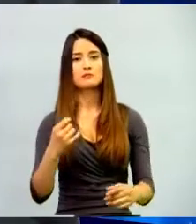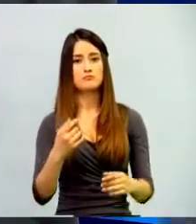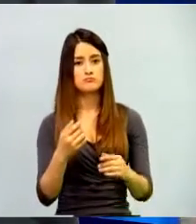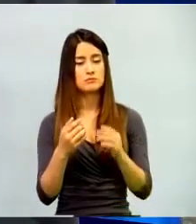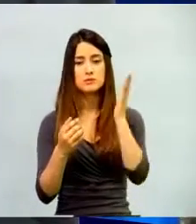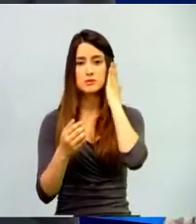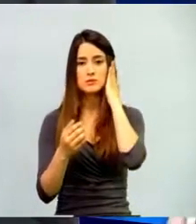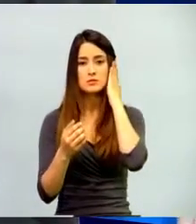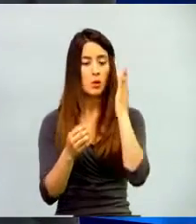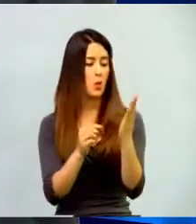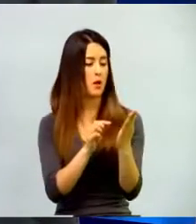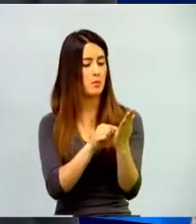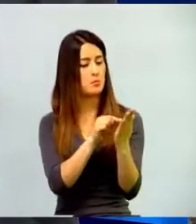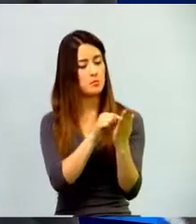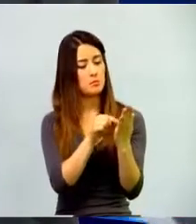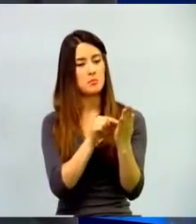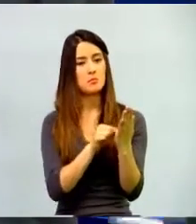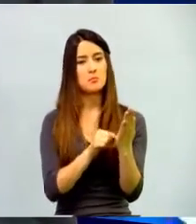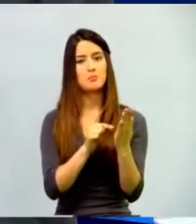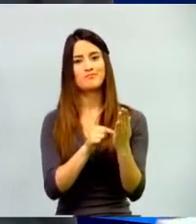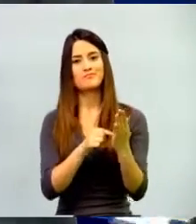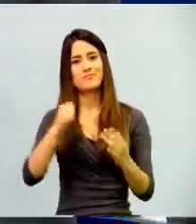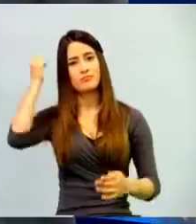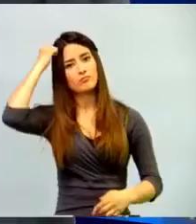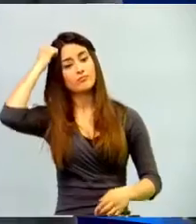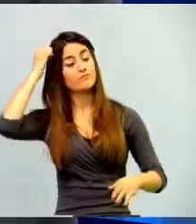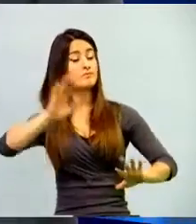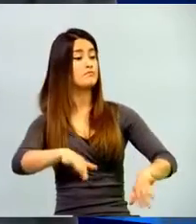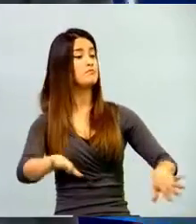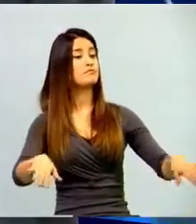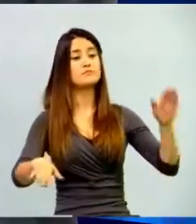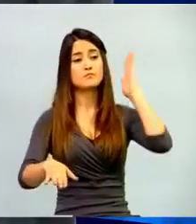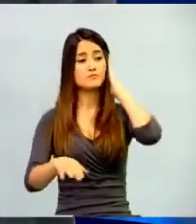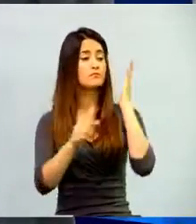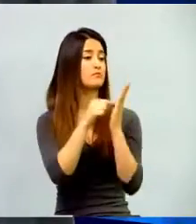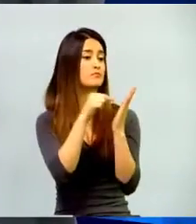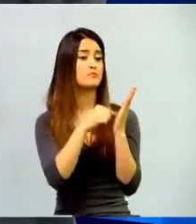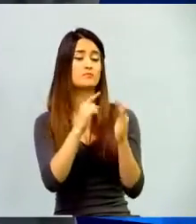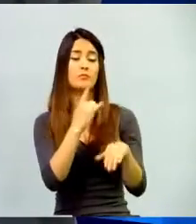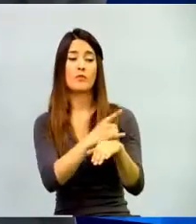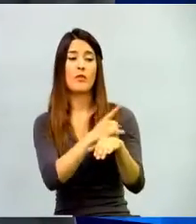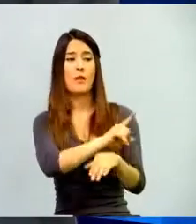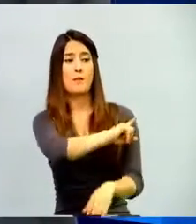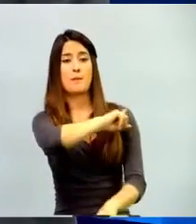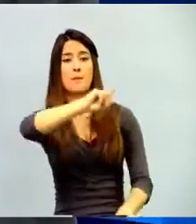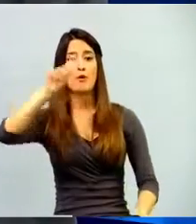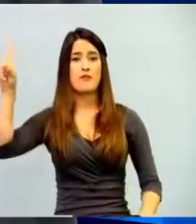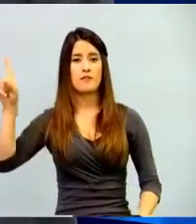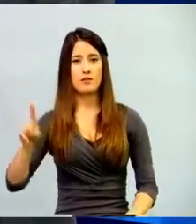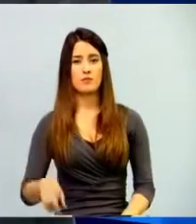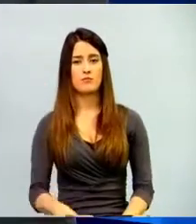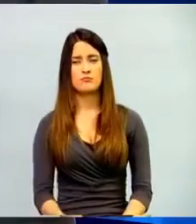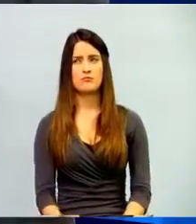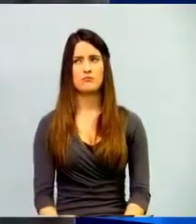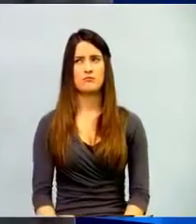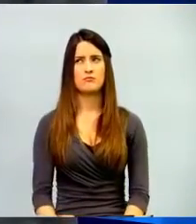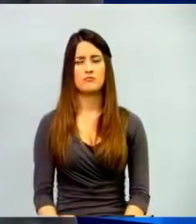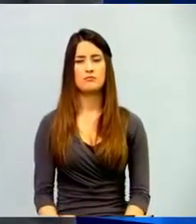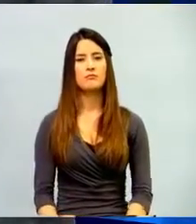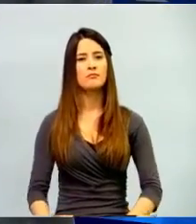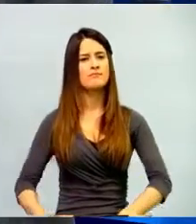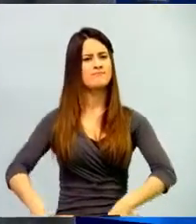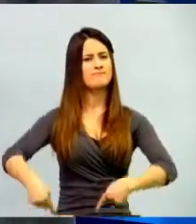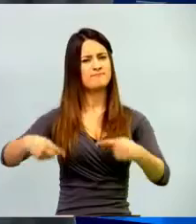en la clase. Entonces se crean todos esos choques entre